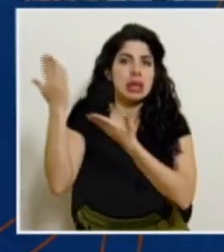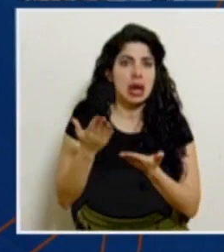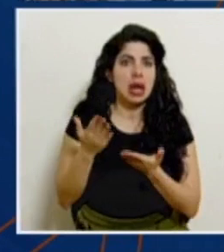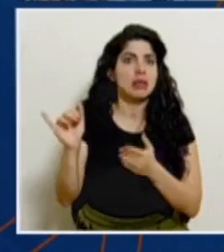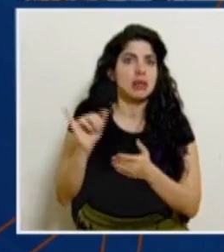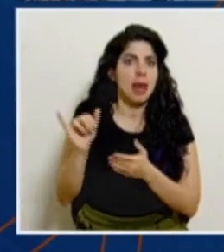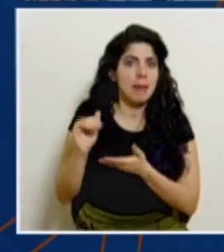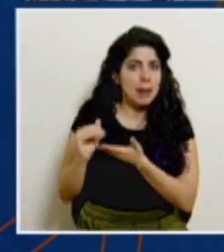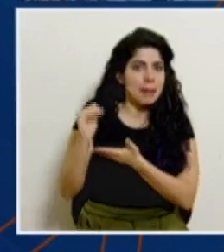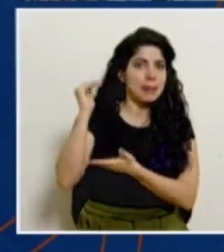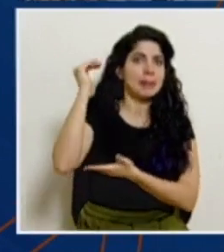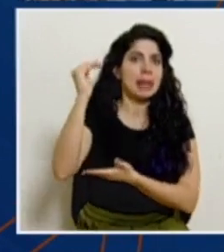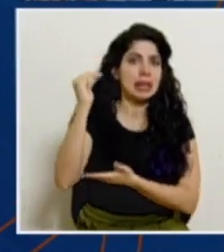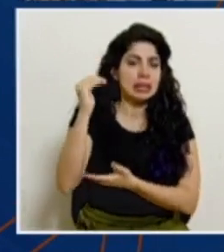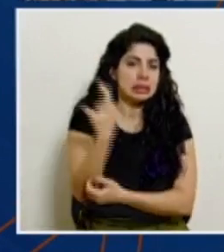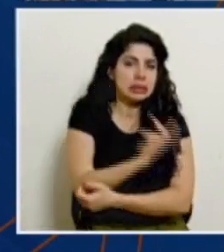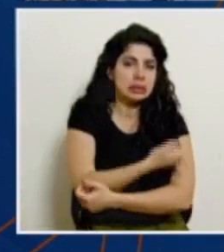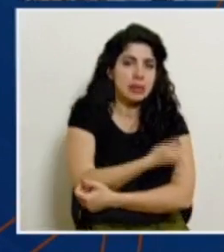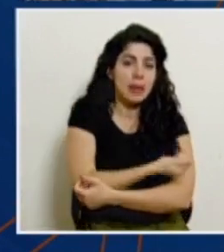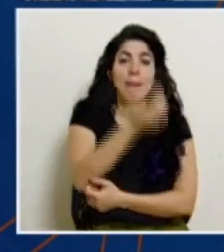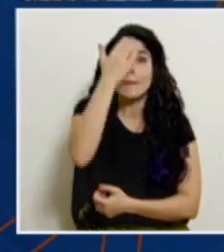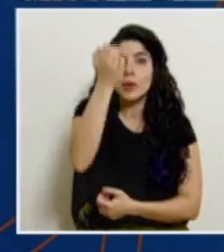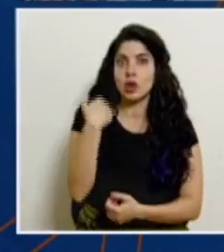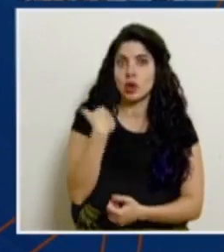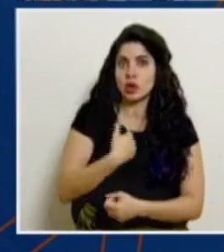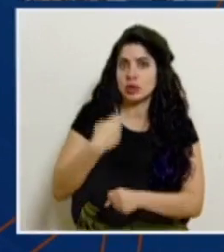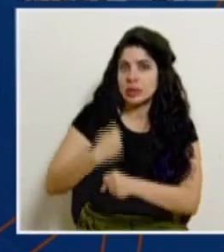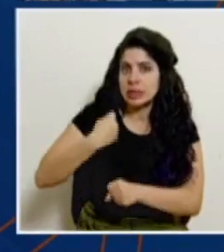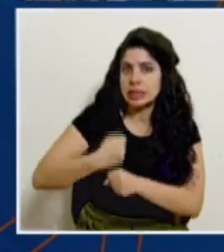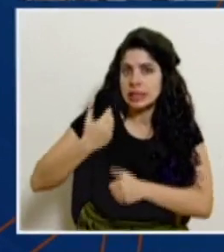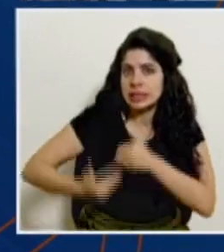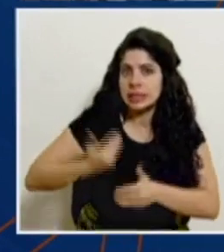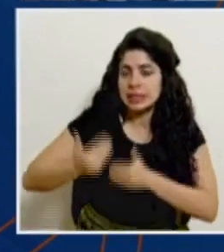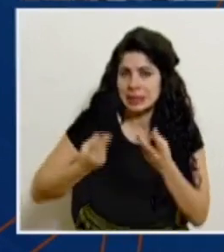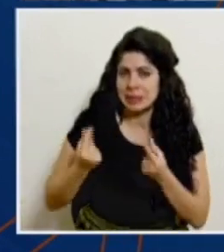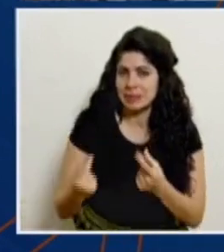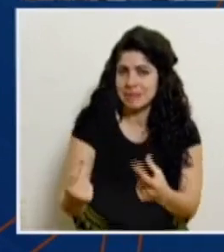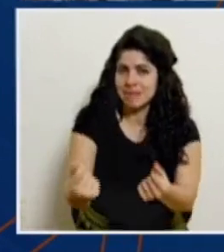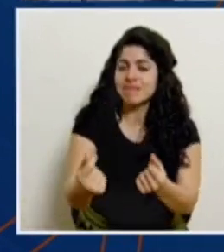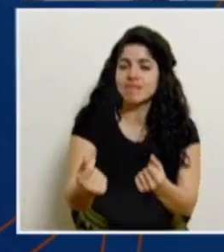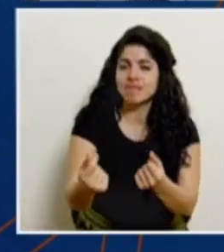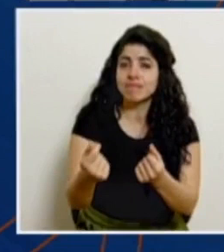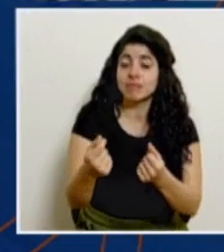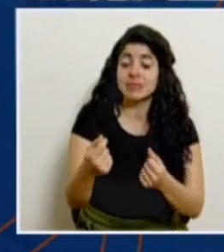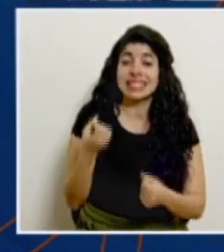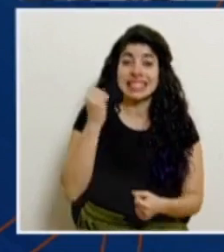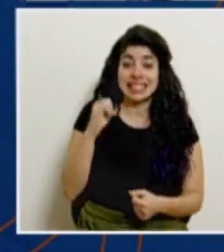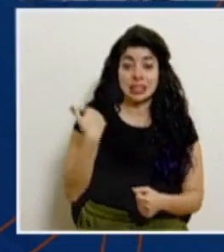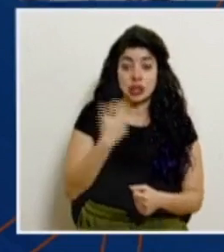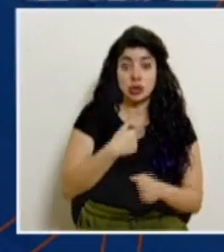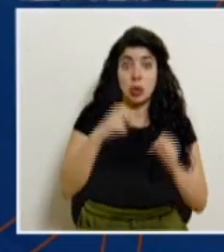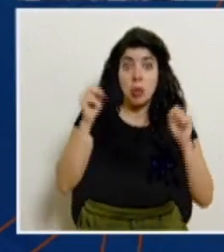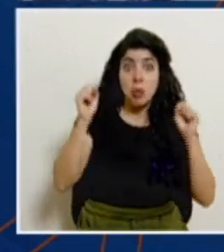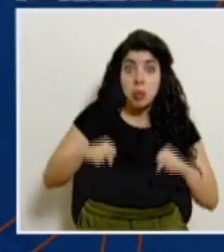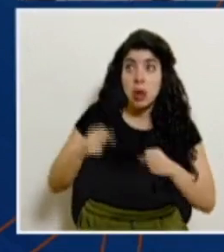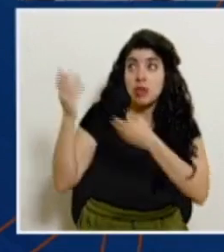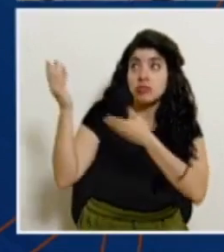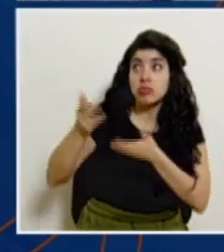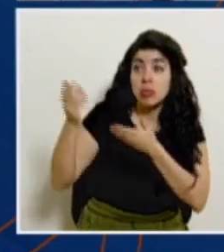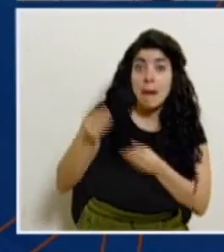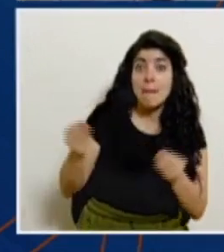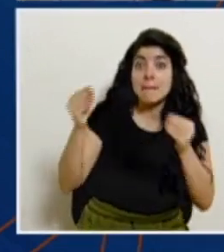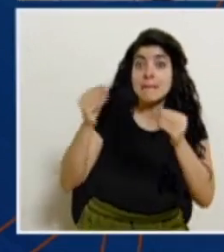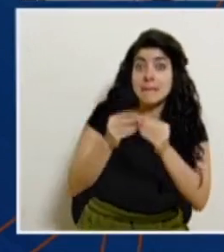aumento de esta dosis, porque justamente trabajamos en ese proceso de aceleración y en la medida que podemos recibir más dosis